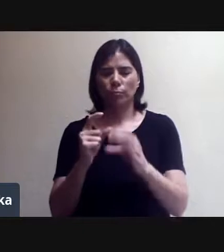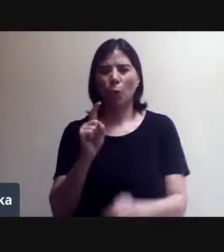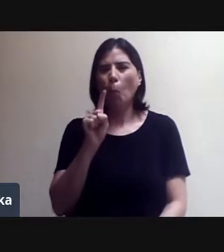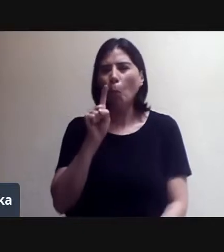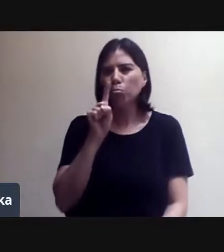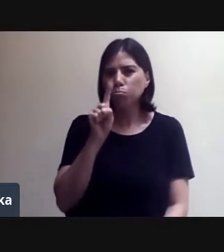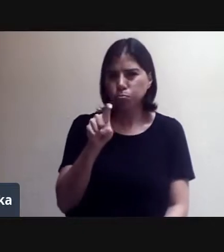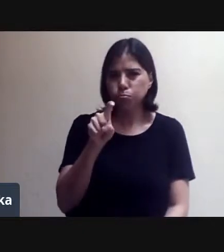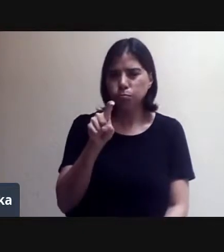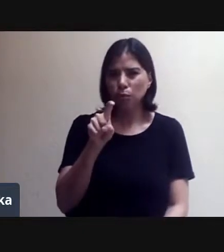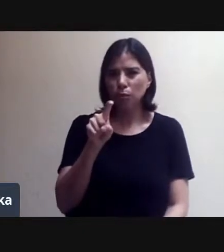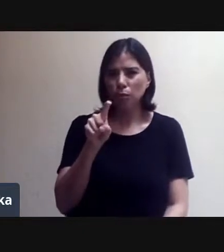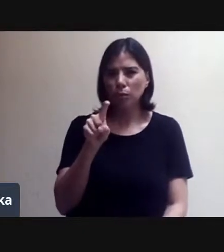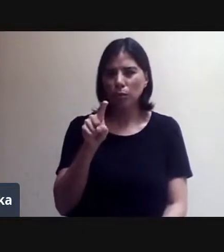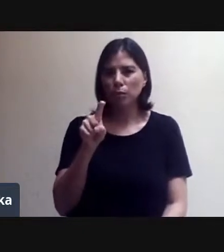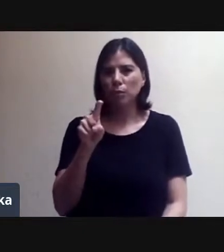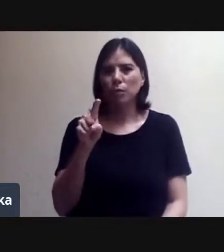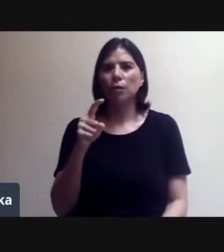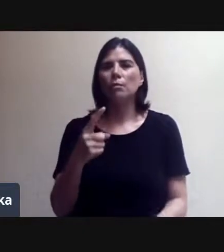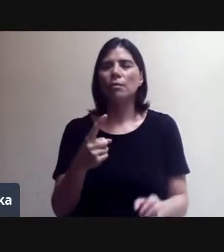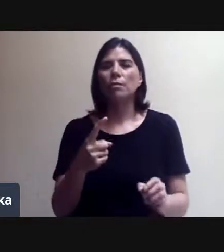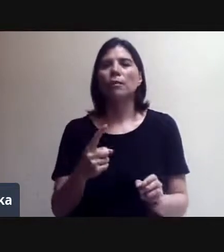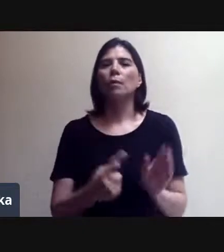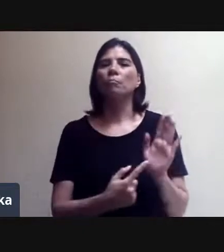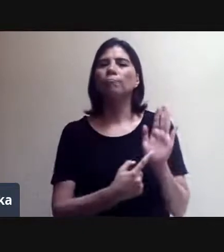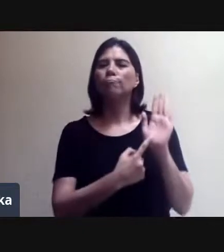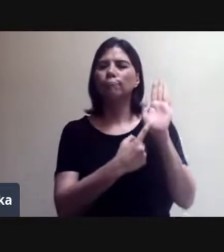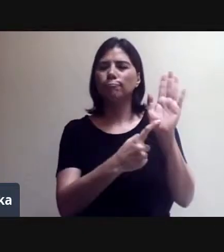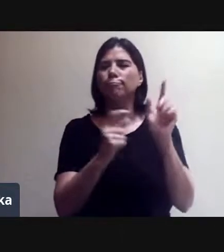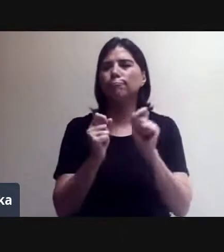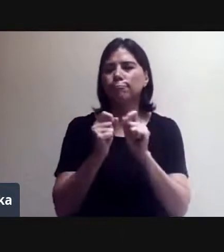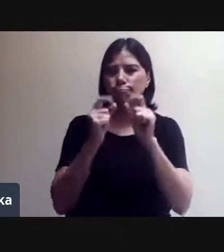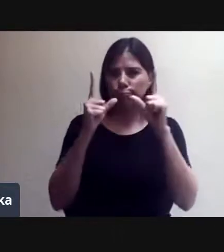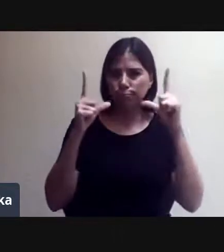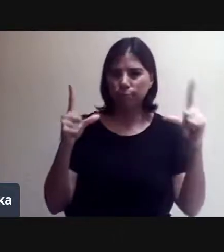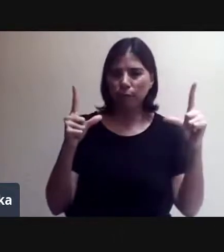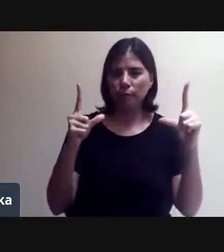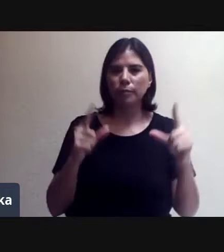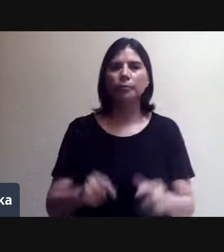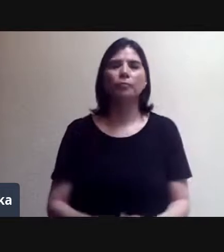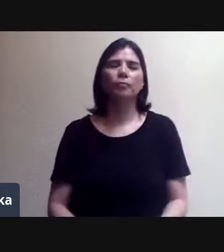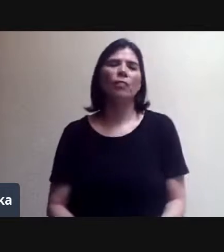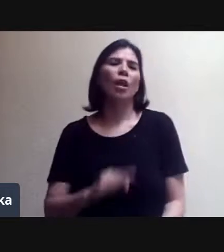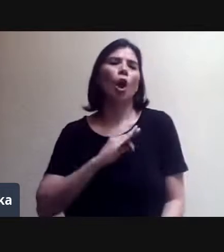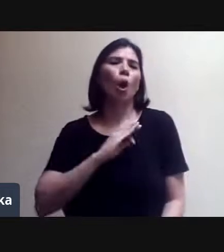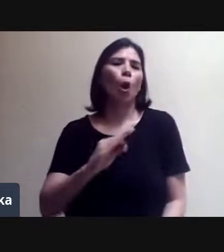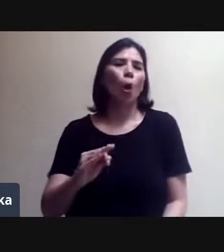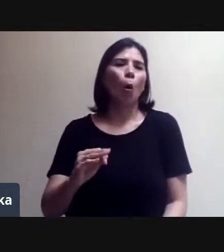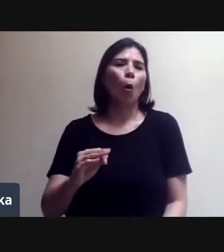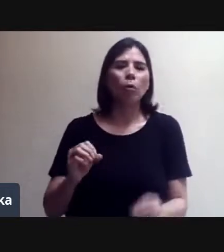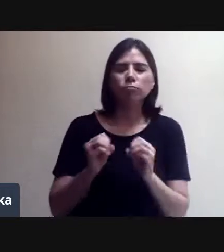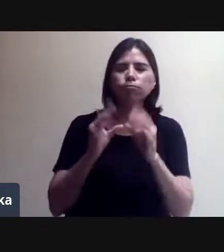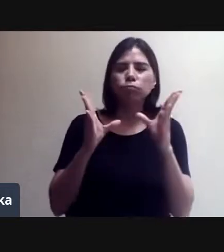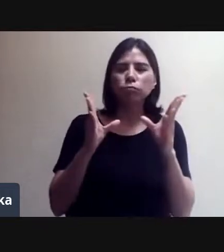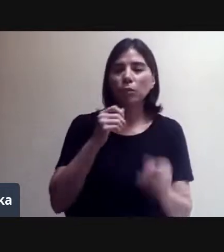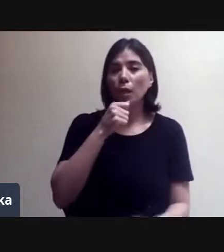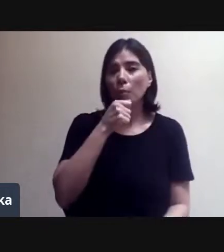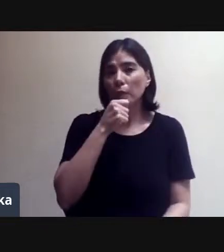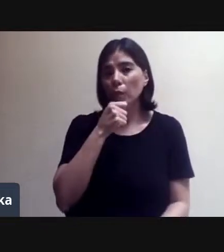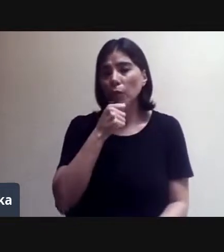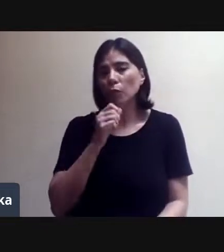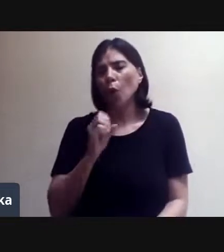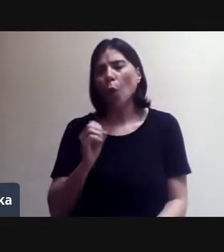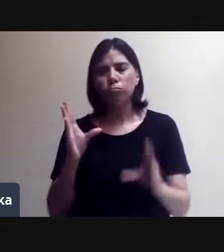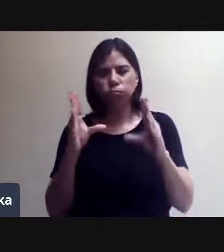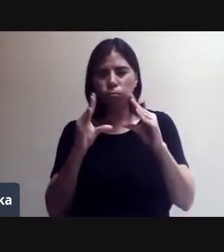pantalla, entonces así como podemos encender nuestro micrófono o apagarlo, encender nuestra